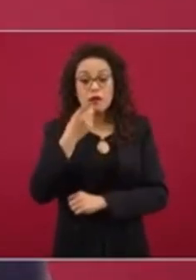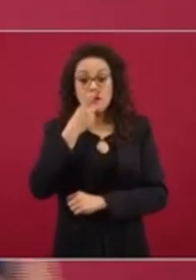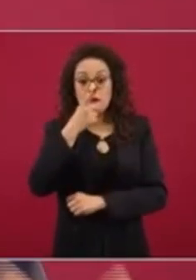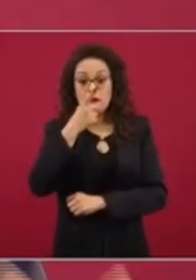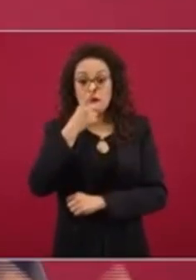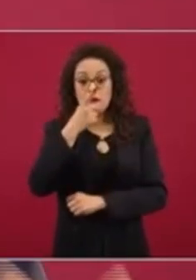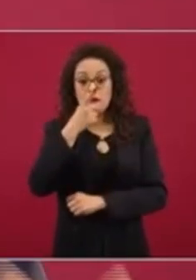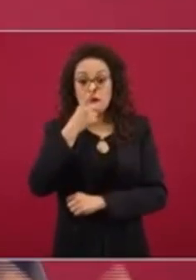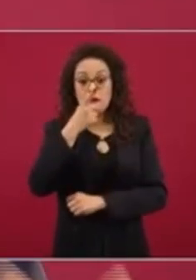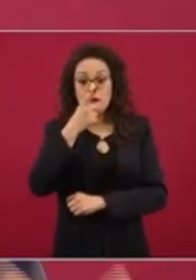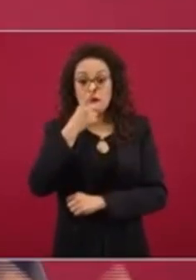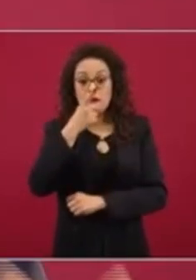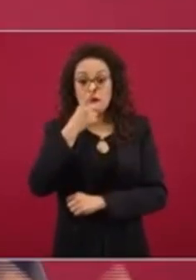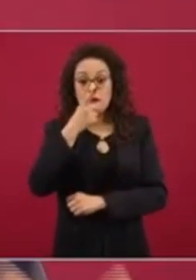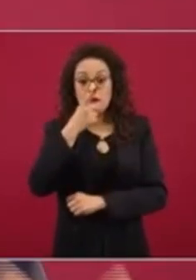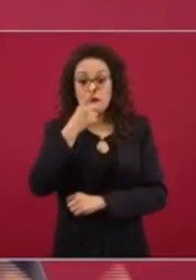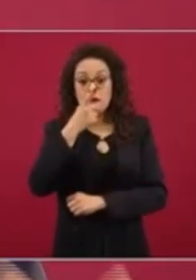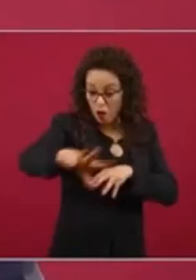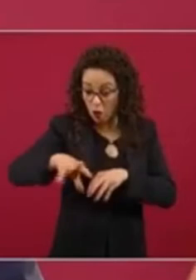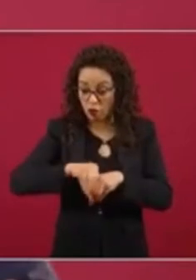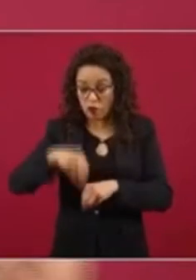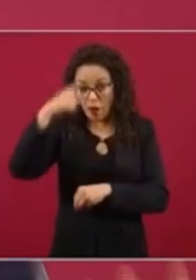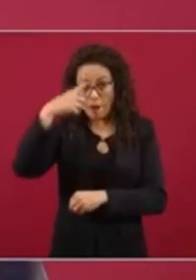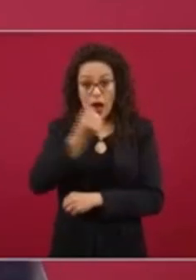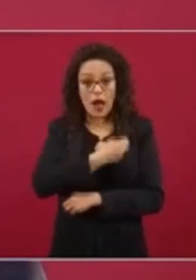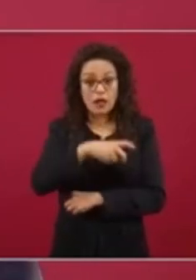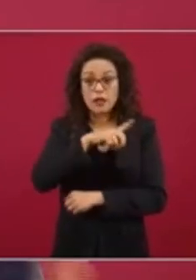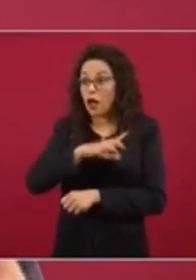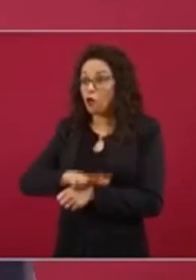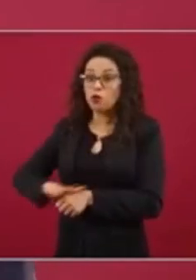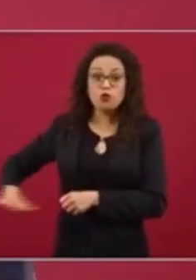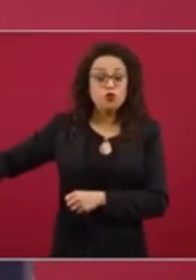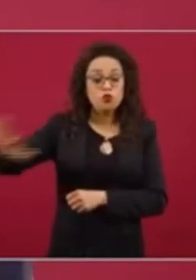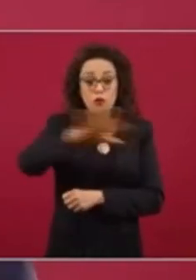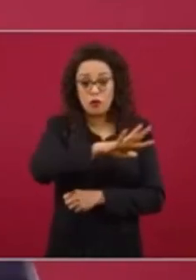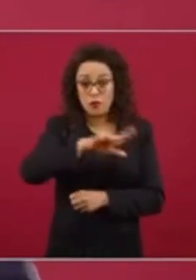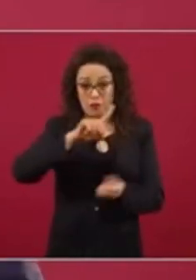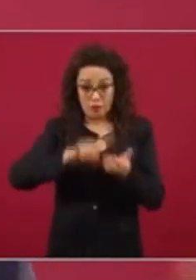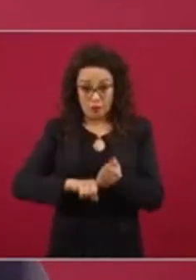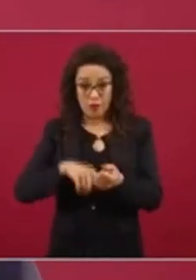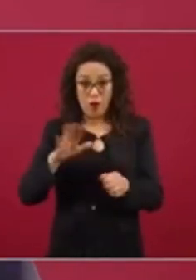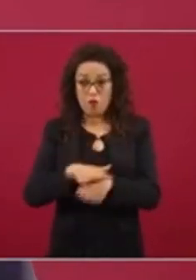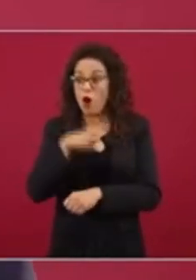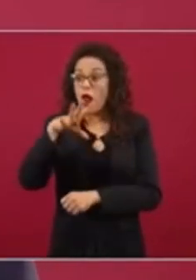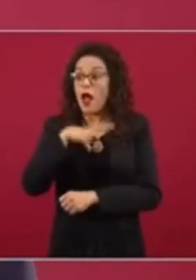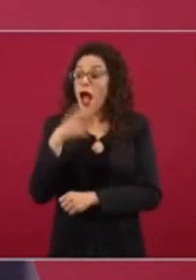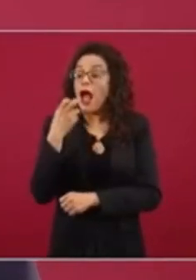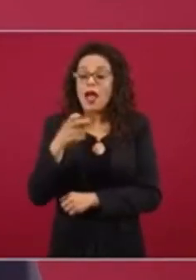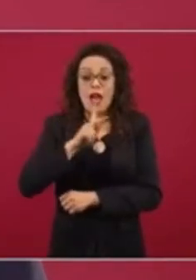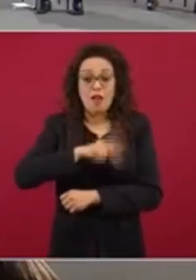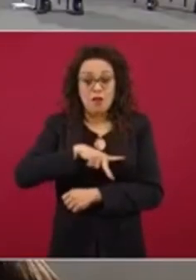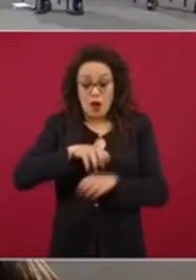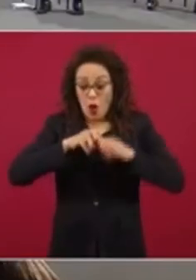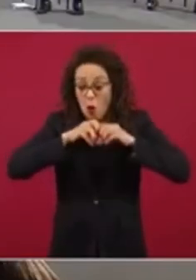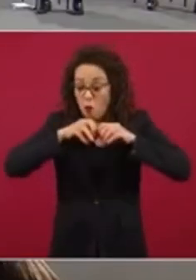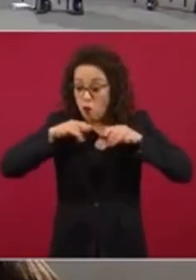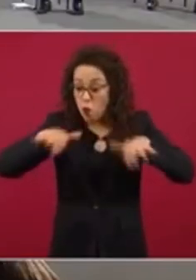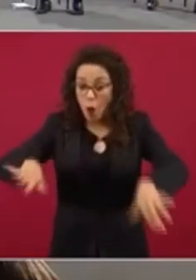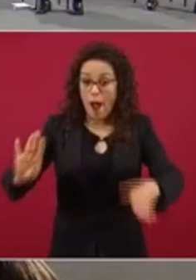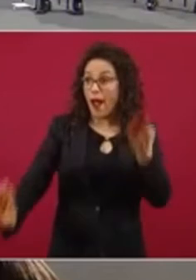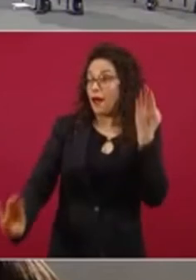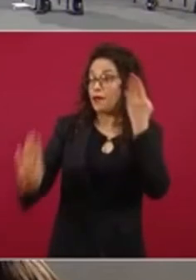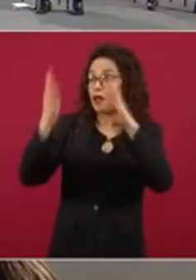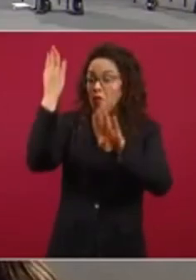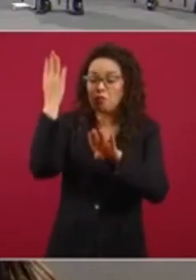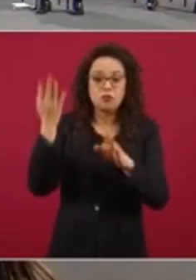adicional a la salud pública, diferente del hecho mismo de tener el virus propagado por todo el mundo y